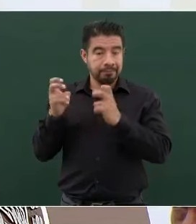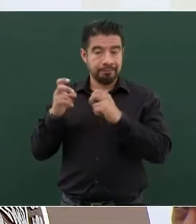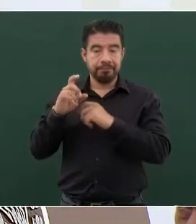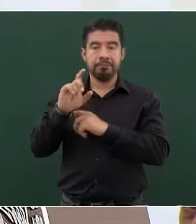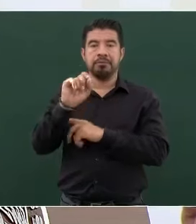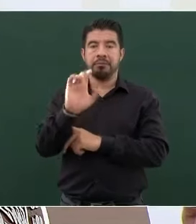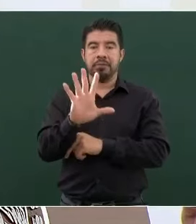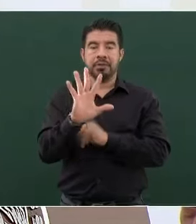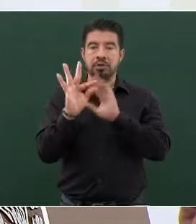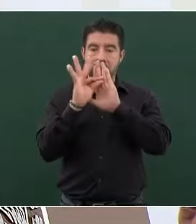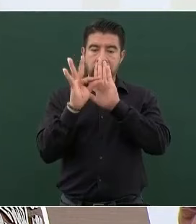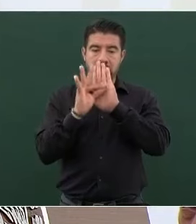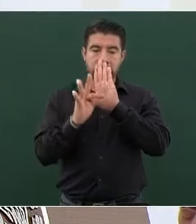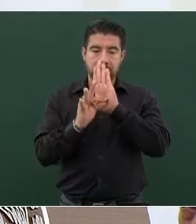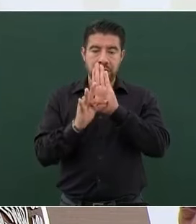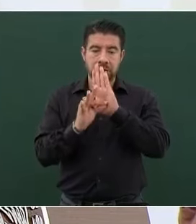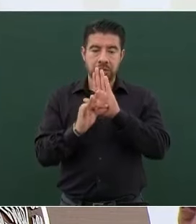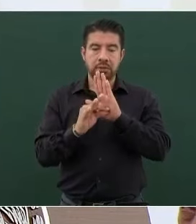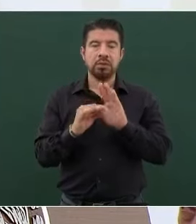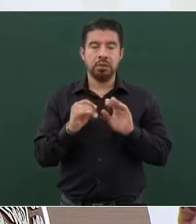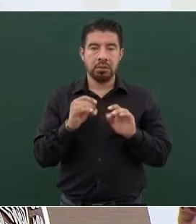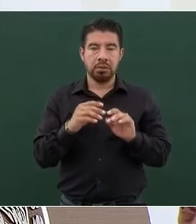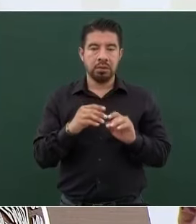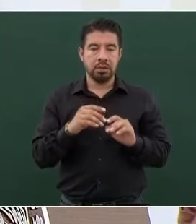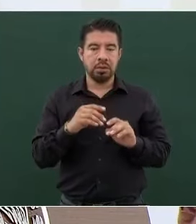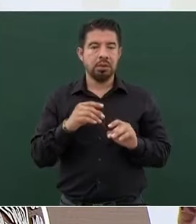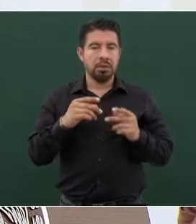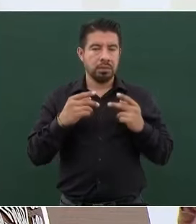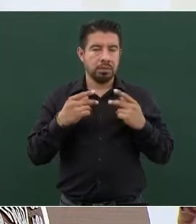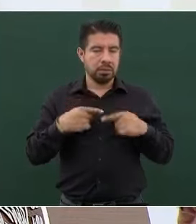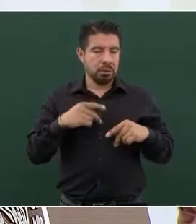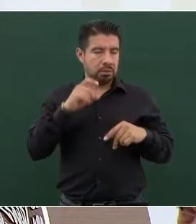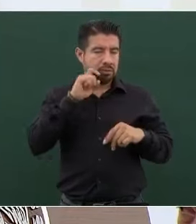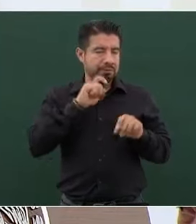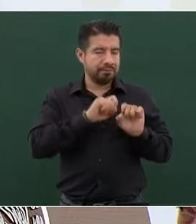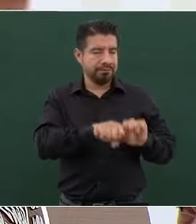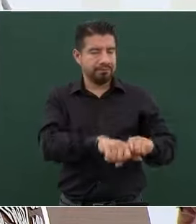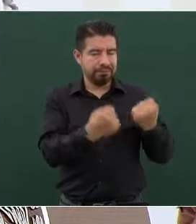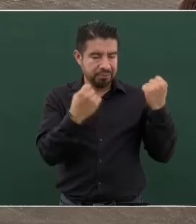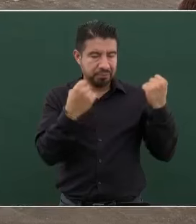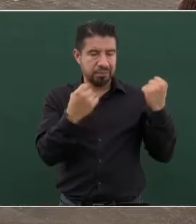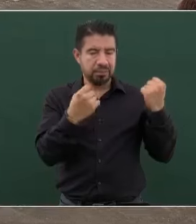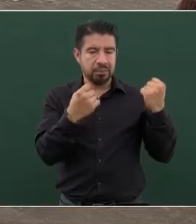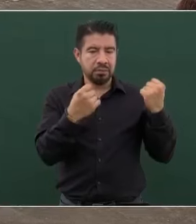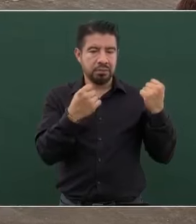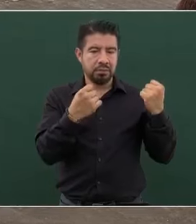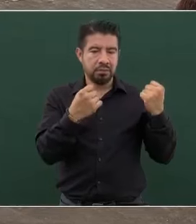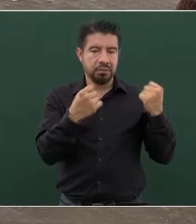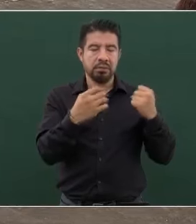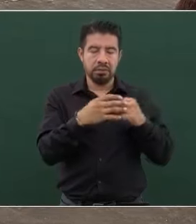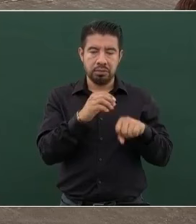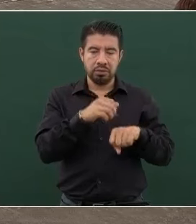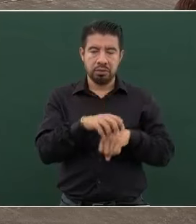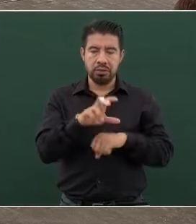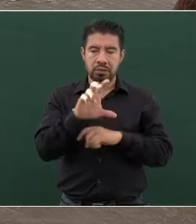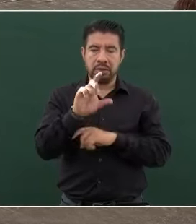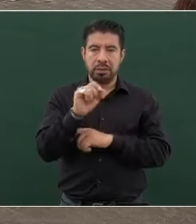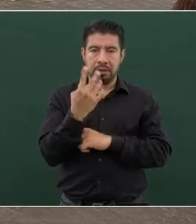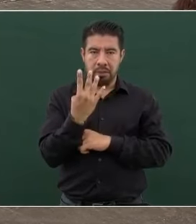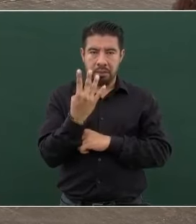El delito de violación, lugar 24, entre los 32 estados.